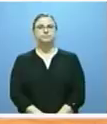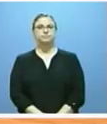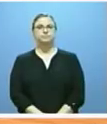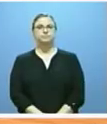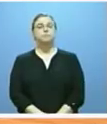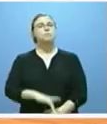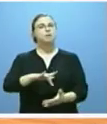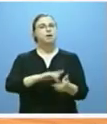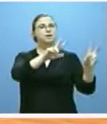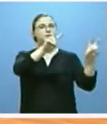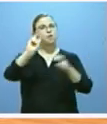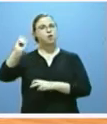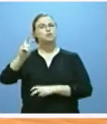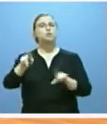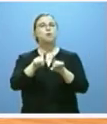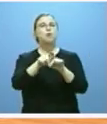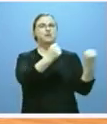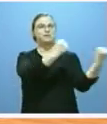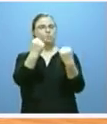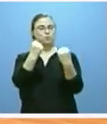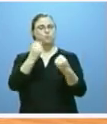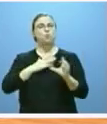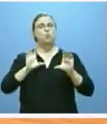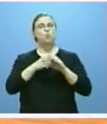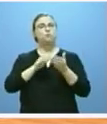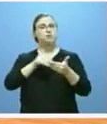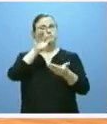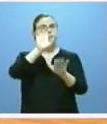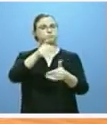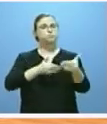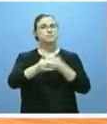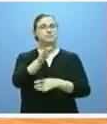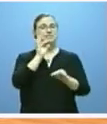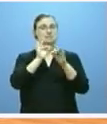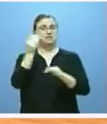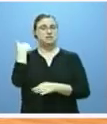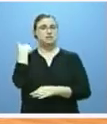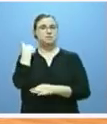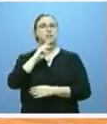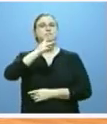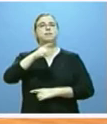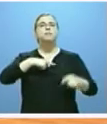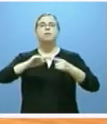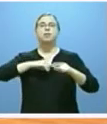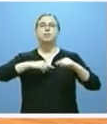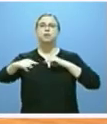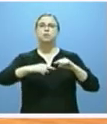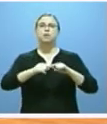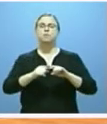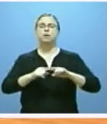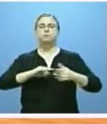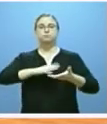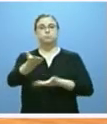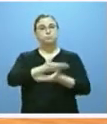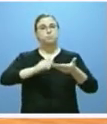Entrando en otros aspectos de carácter institucional, la Junta presentó en septiembre el tercer plan director de cooperación para el desarrollo que